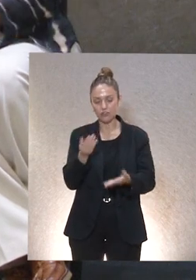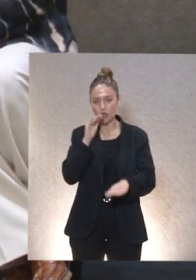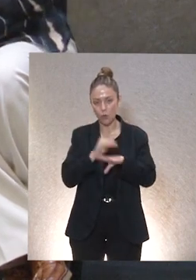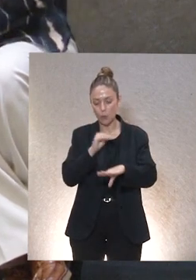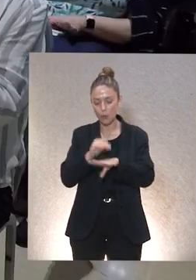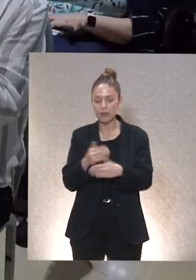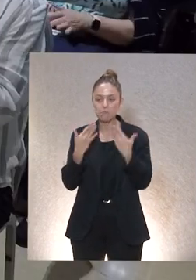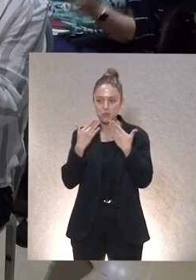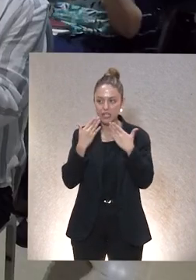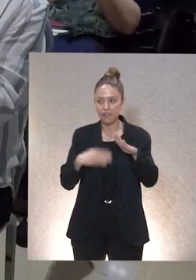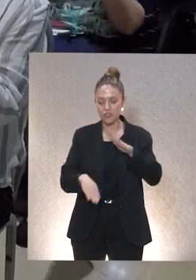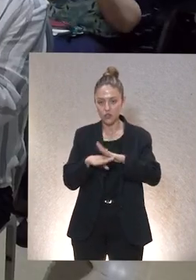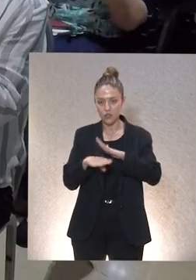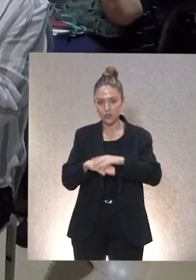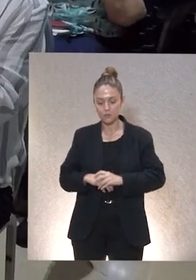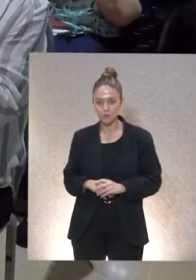seguimos